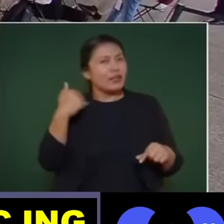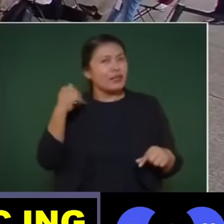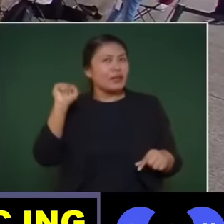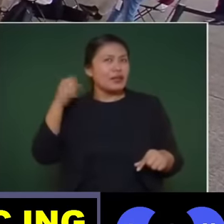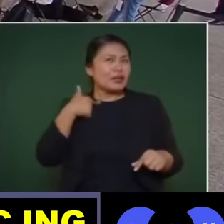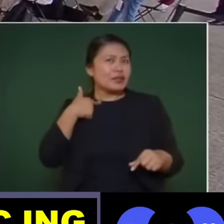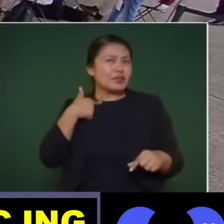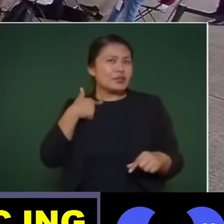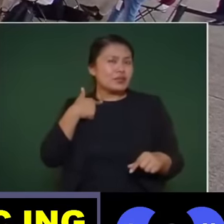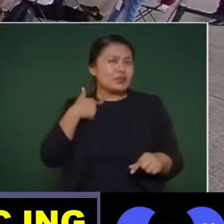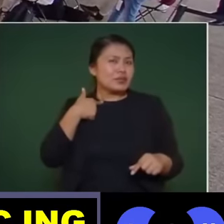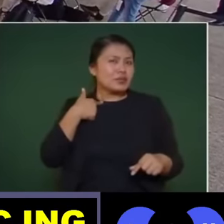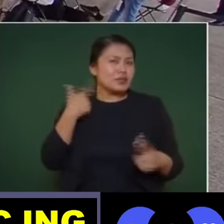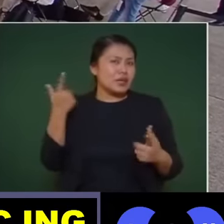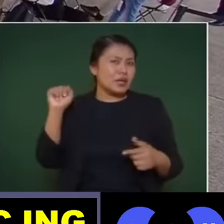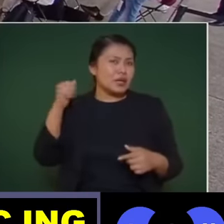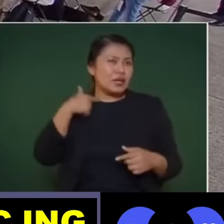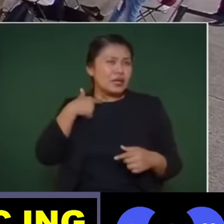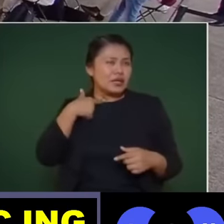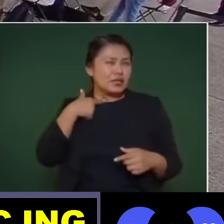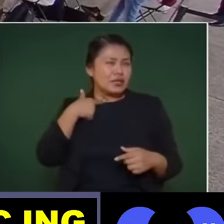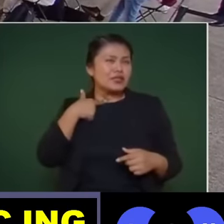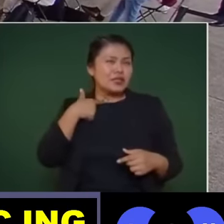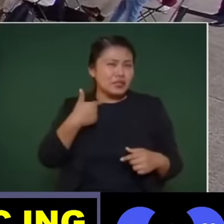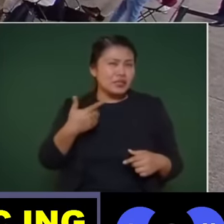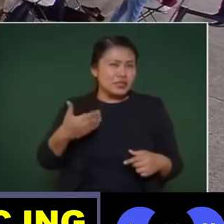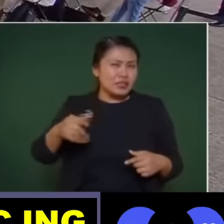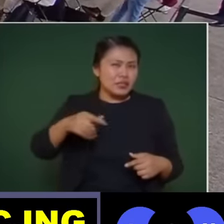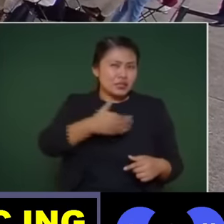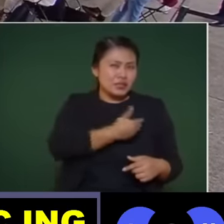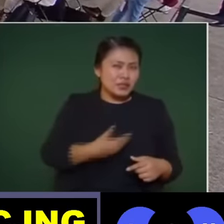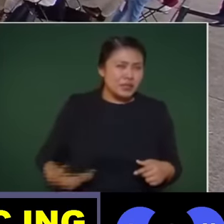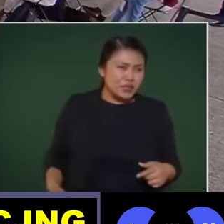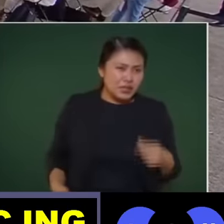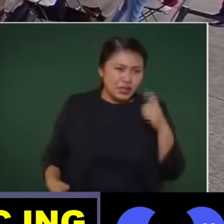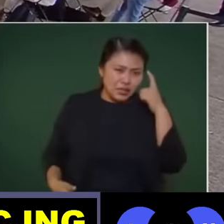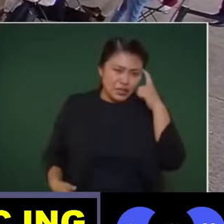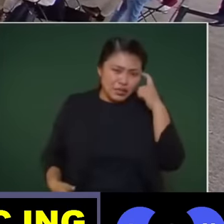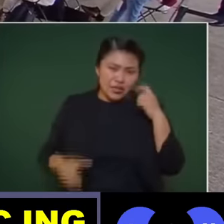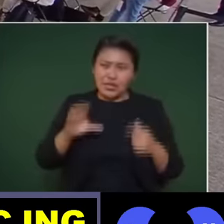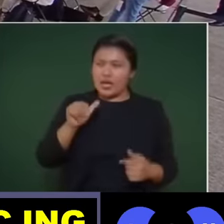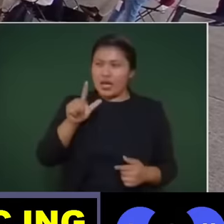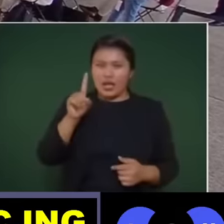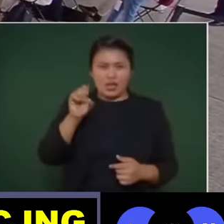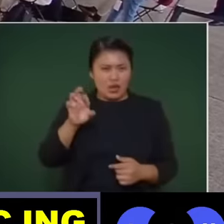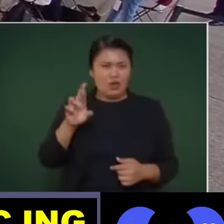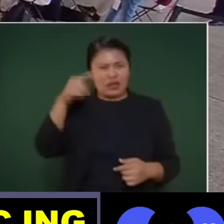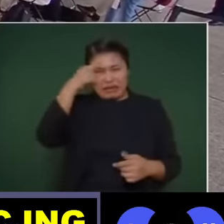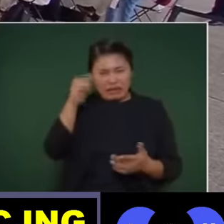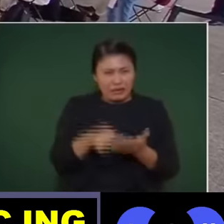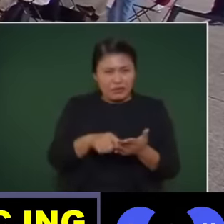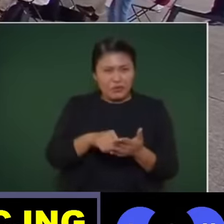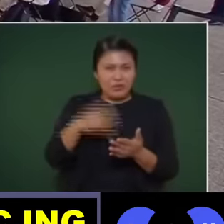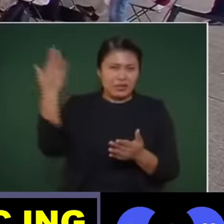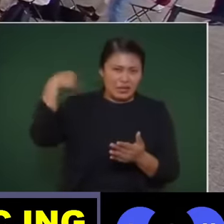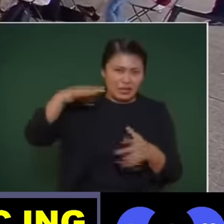el licenciado Peña. Los dos. ¿Y por qué no habla fuerte?